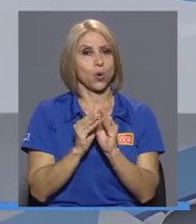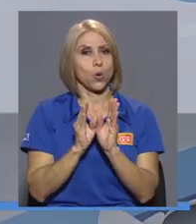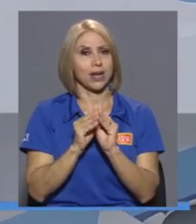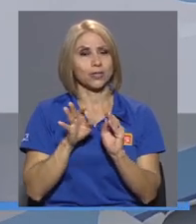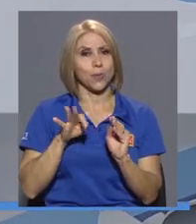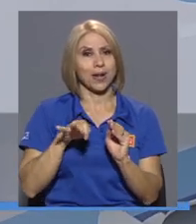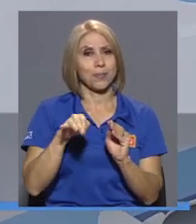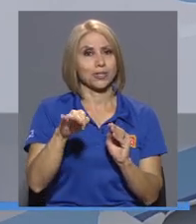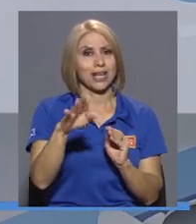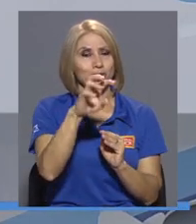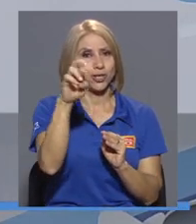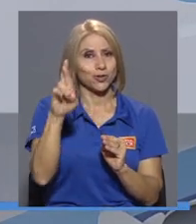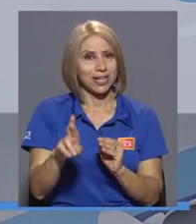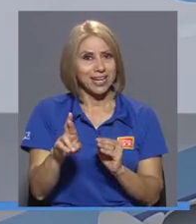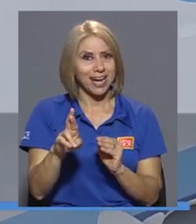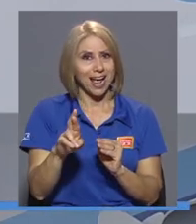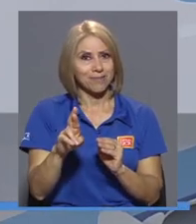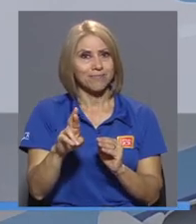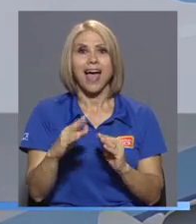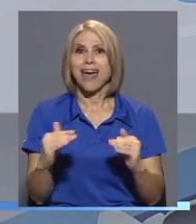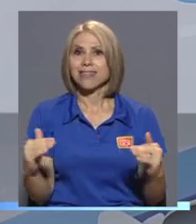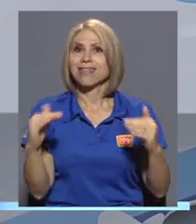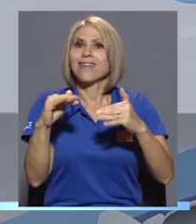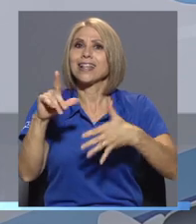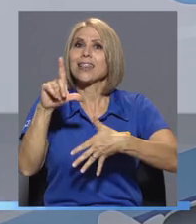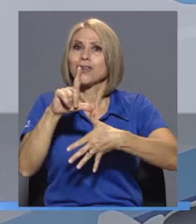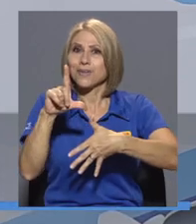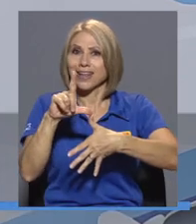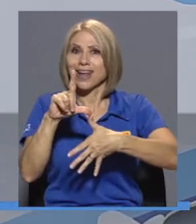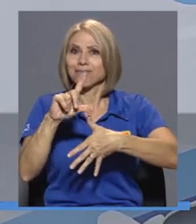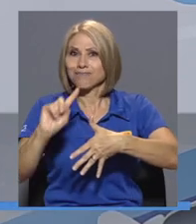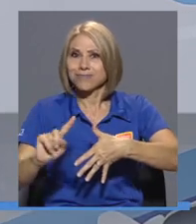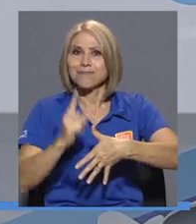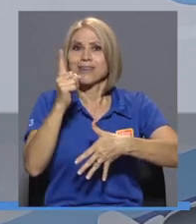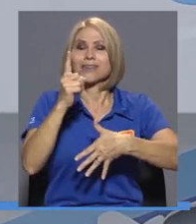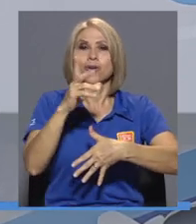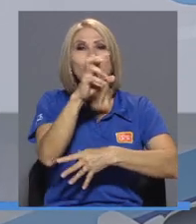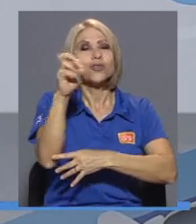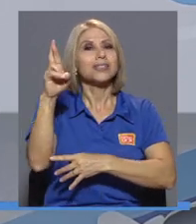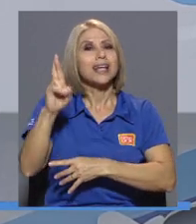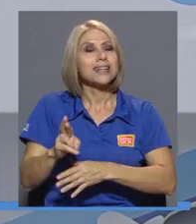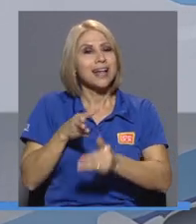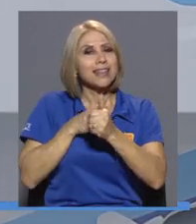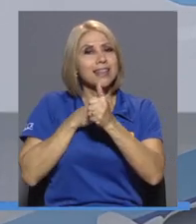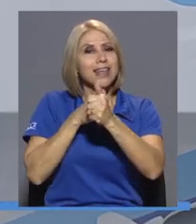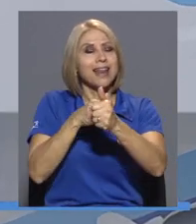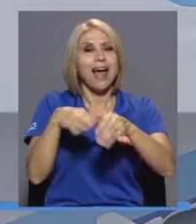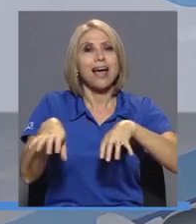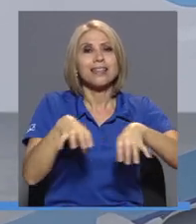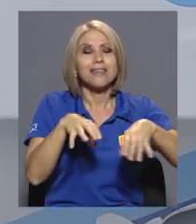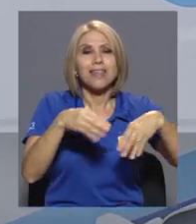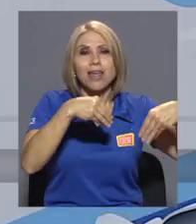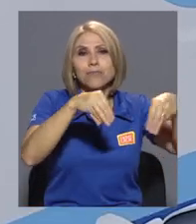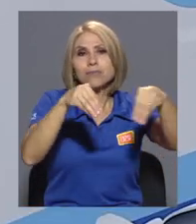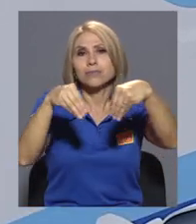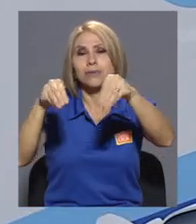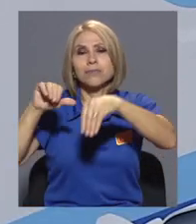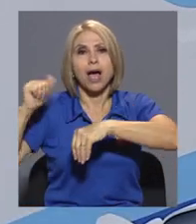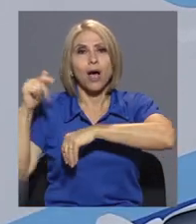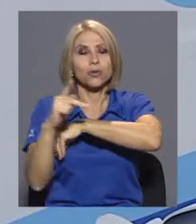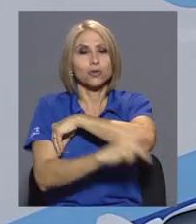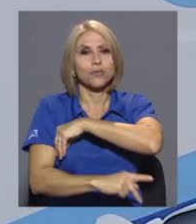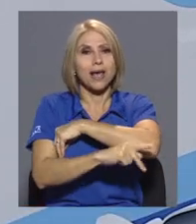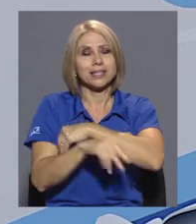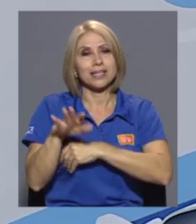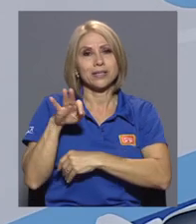Rica, sino de toda Latinoamérica. Ah, mucho mejor todavía. Costa Rica lidera la actividad comercial de la producción de mariposas para exportación y